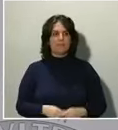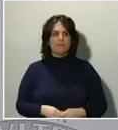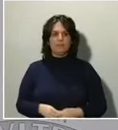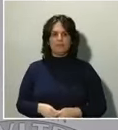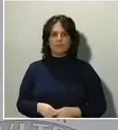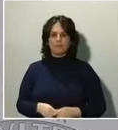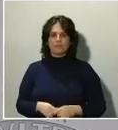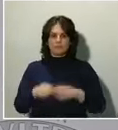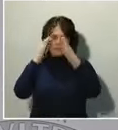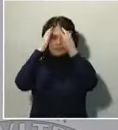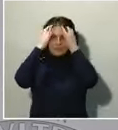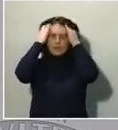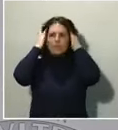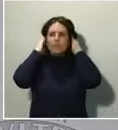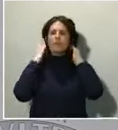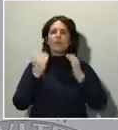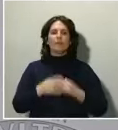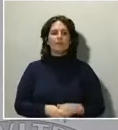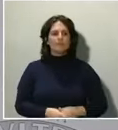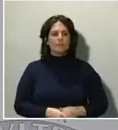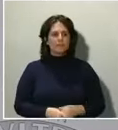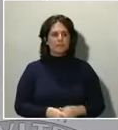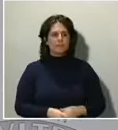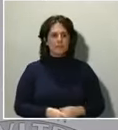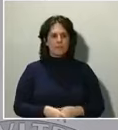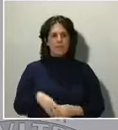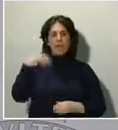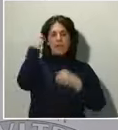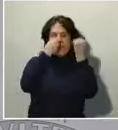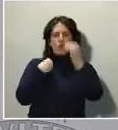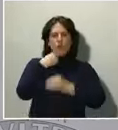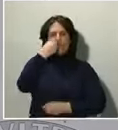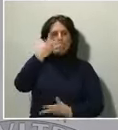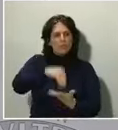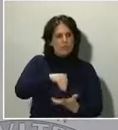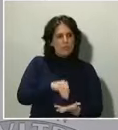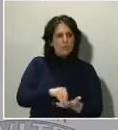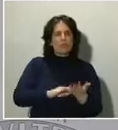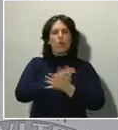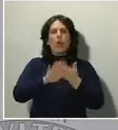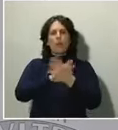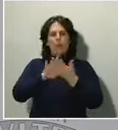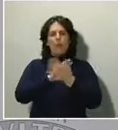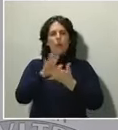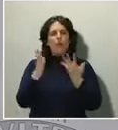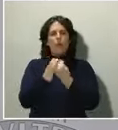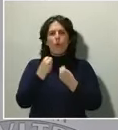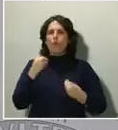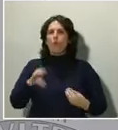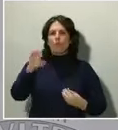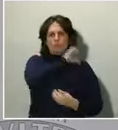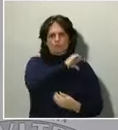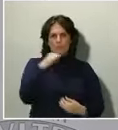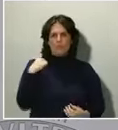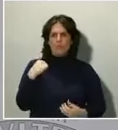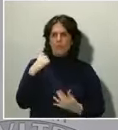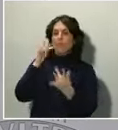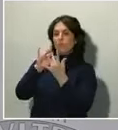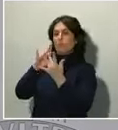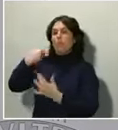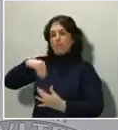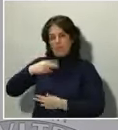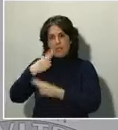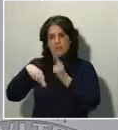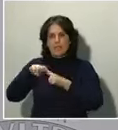ocasiones, lo he hablado con el presidente de la Generalitat, lo he hablado con todos y cada uno de los presidentes autonómicos. El virus no responde a fronteras,